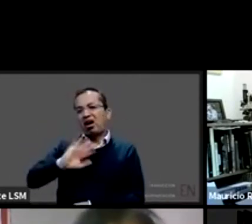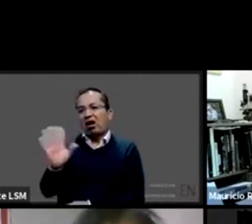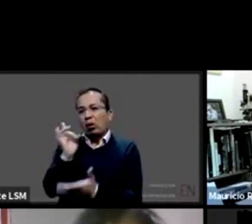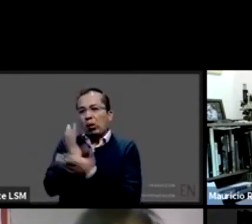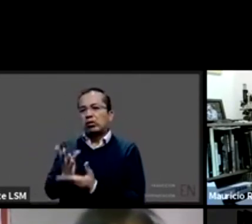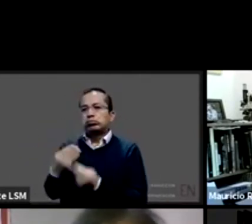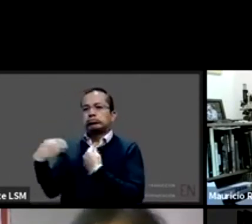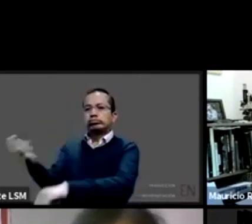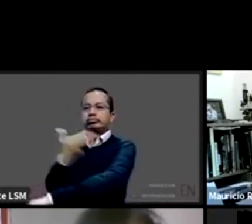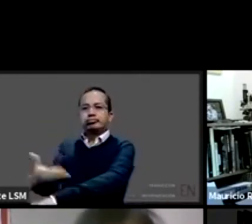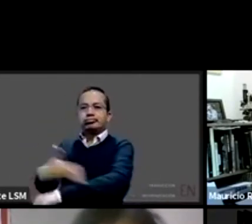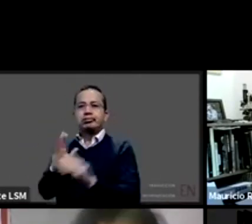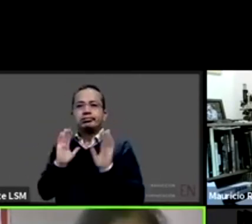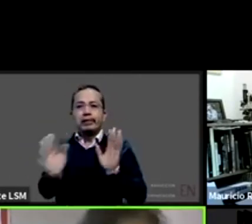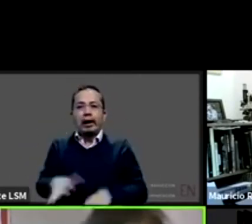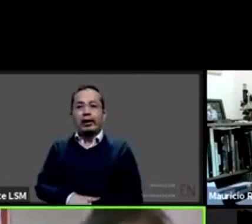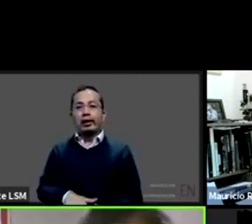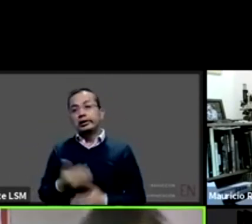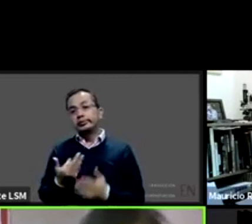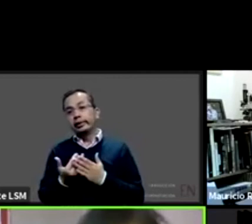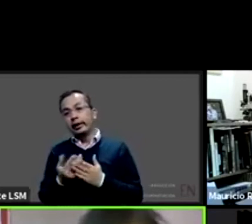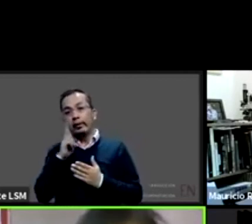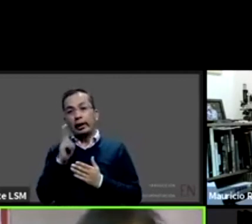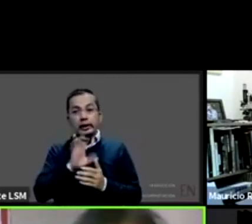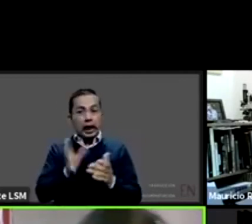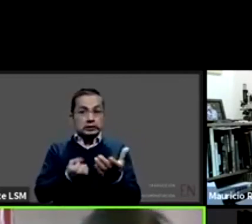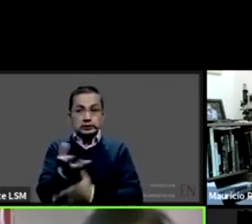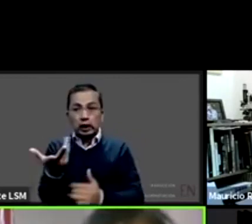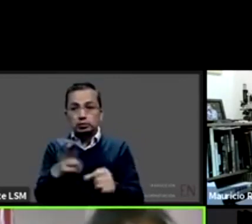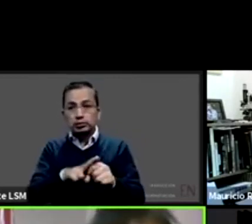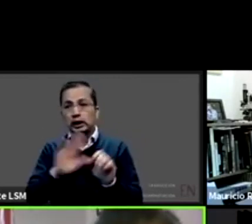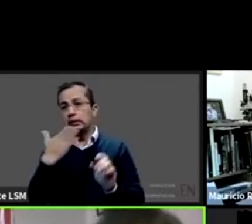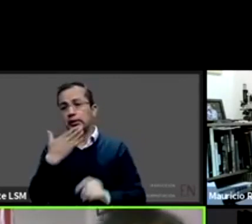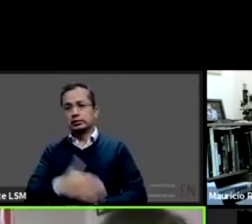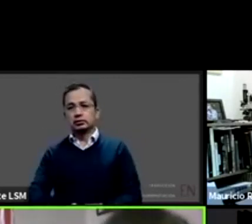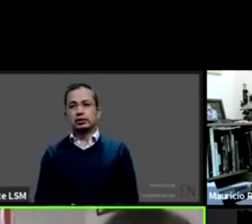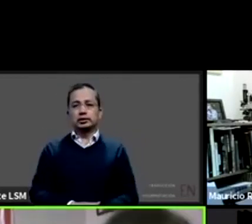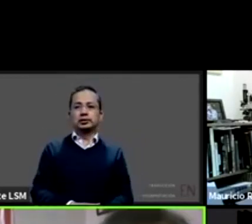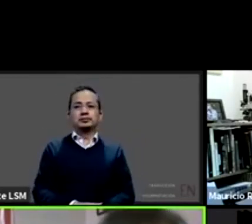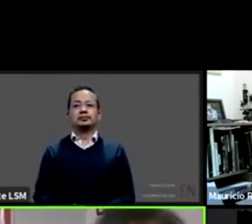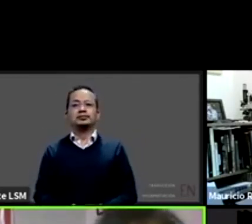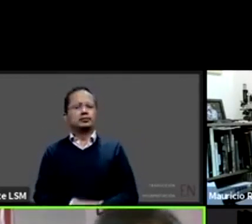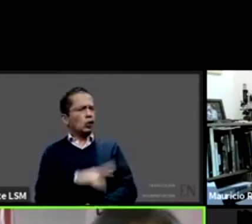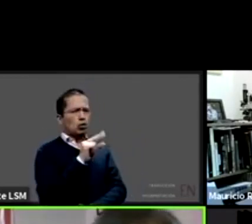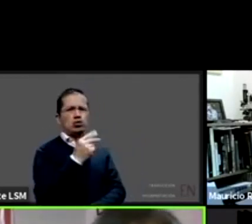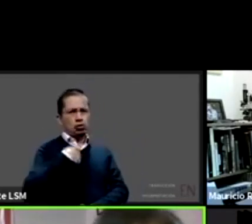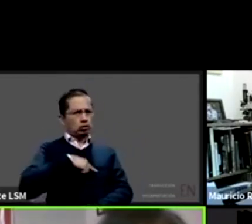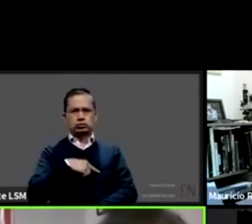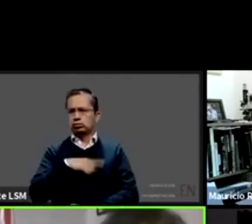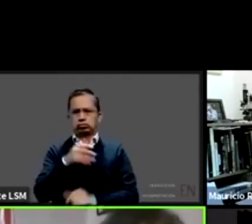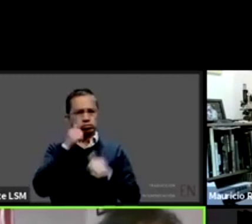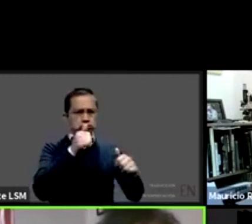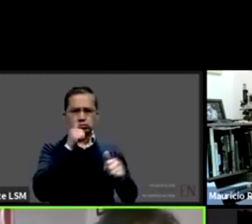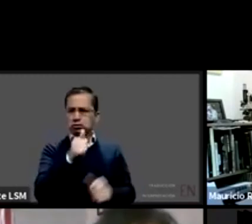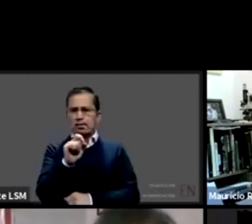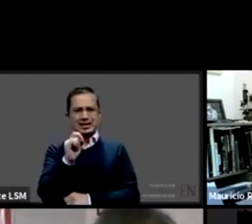estés fuera del hospital te lo resuelvan no, no, no, no en el momento y bueno estamos 24 horas 365 días del año